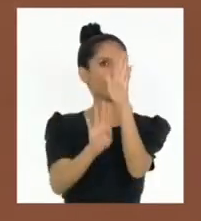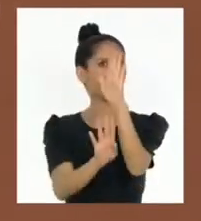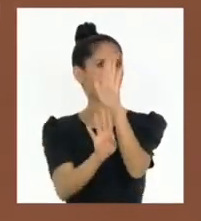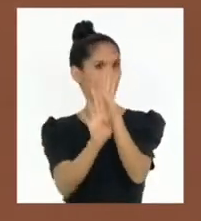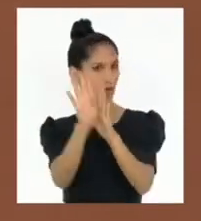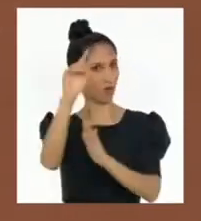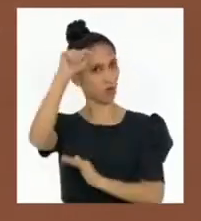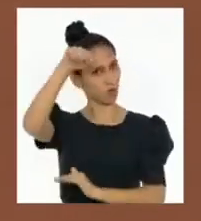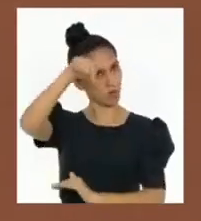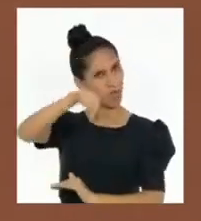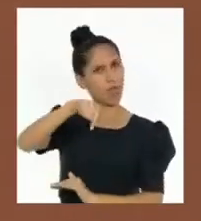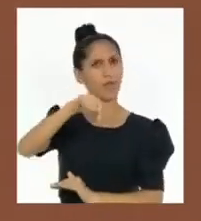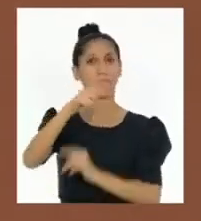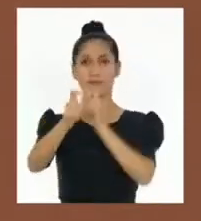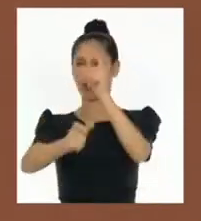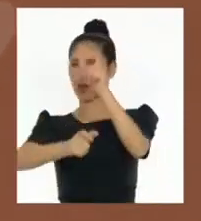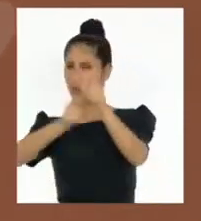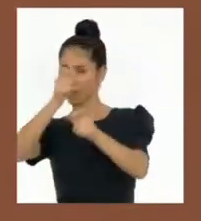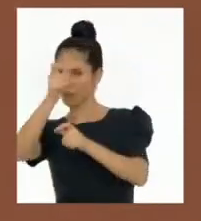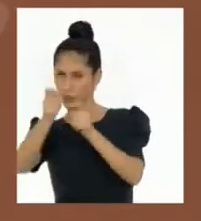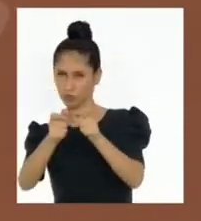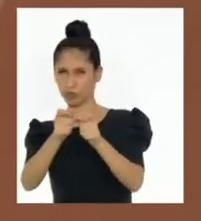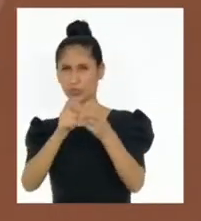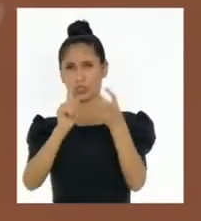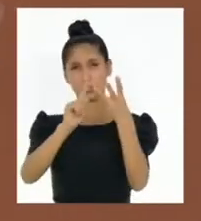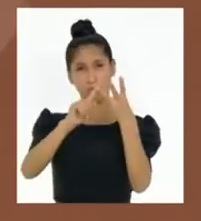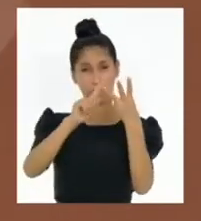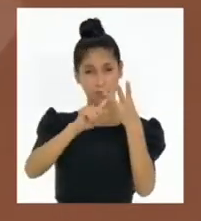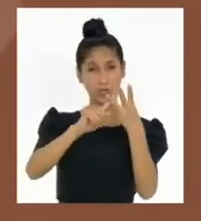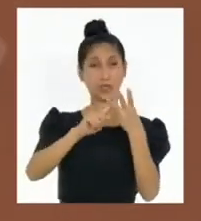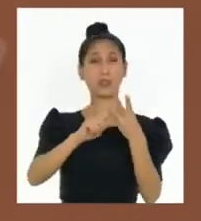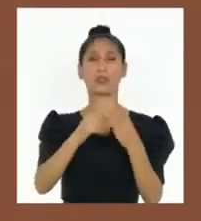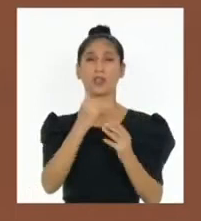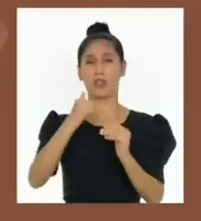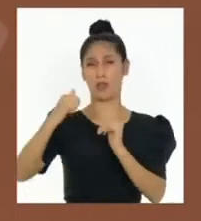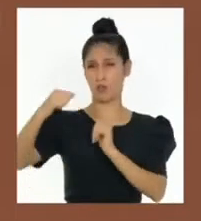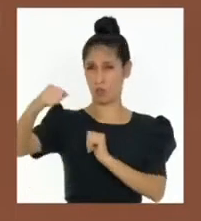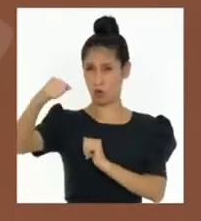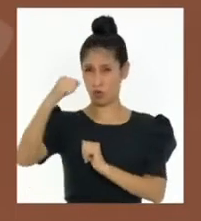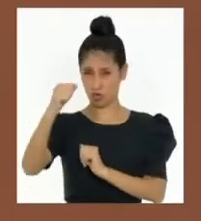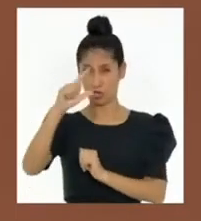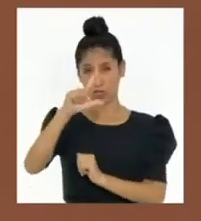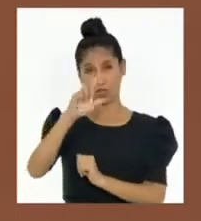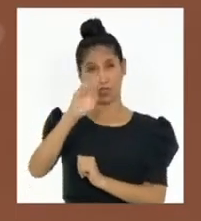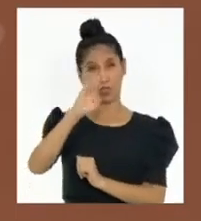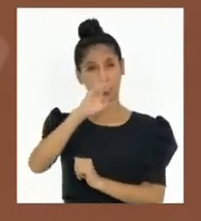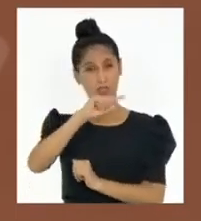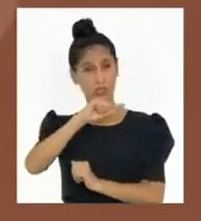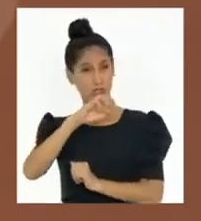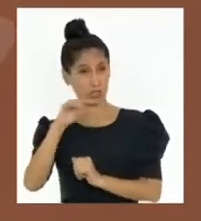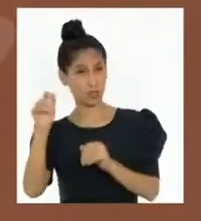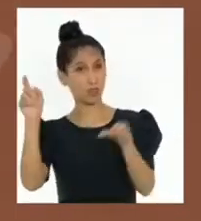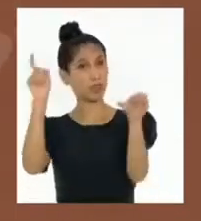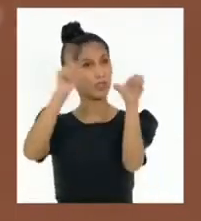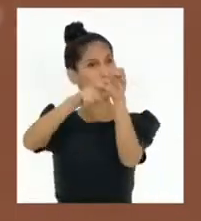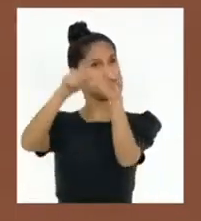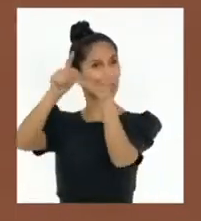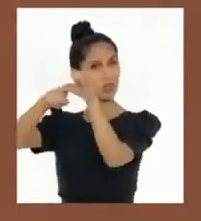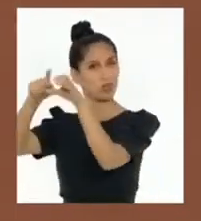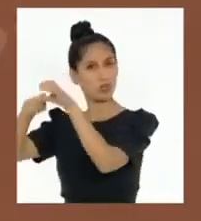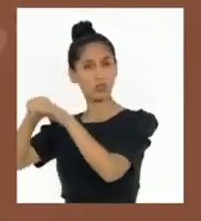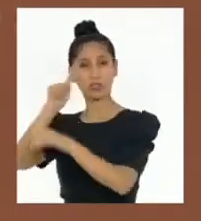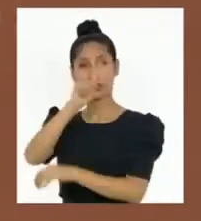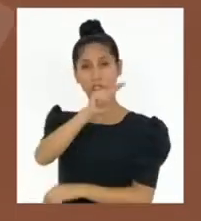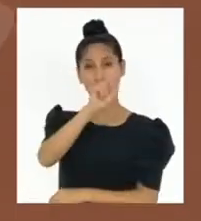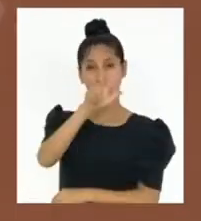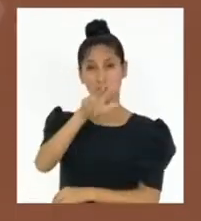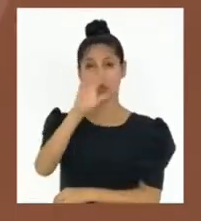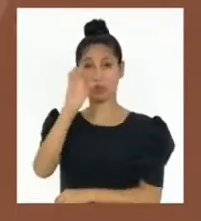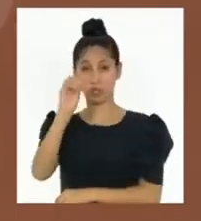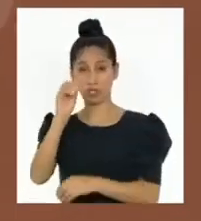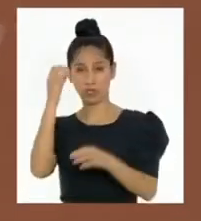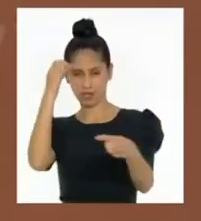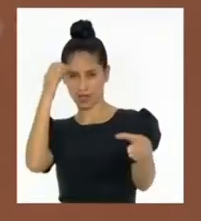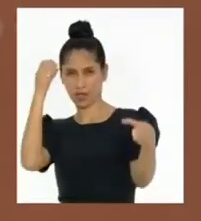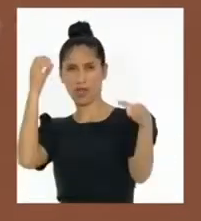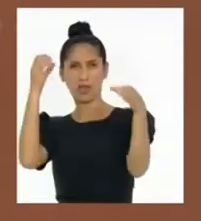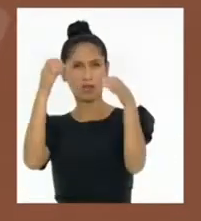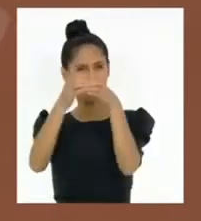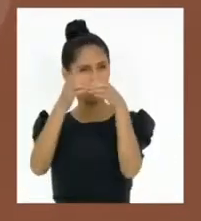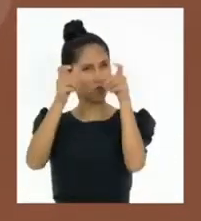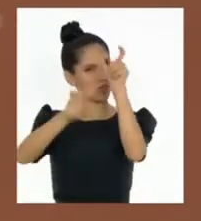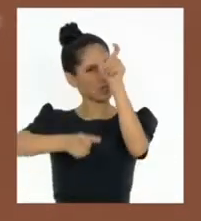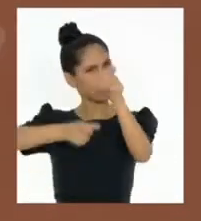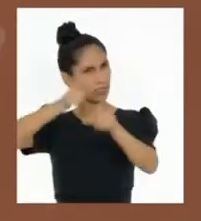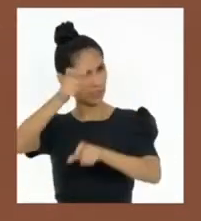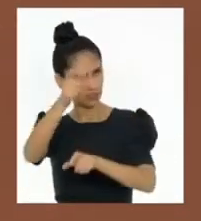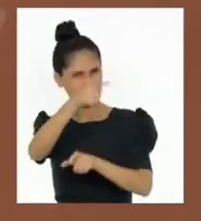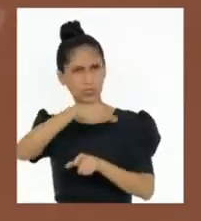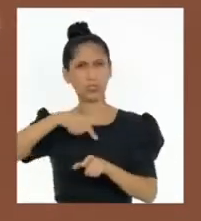común. El Poder Legislativo está conformado por 130 congresistas. Su función central es mejorar las leyes o